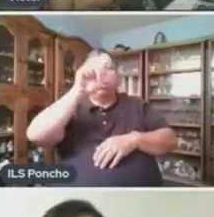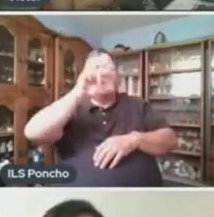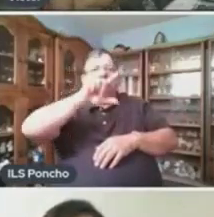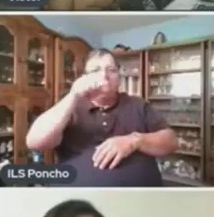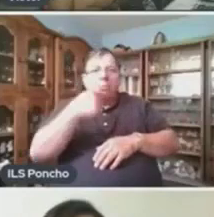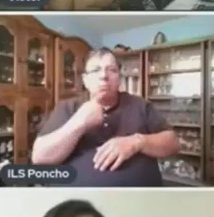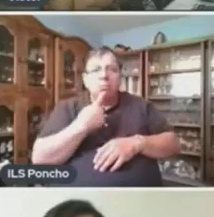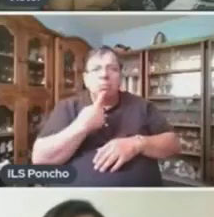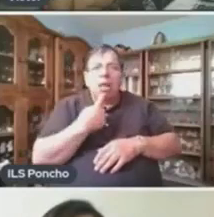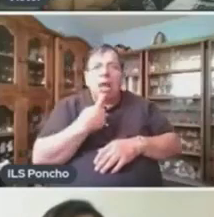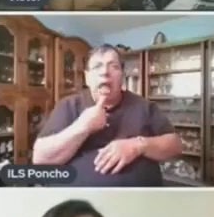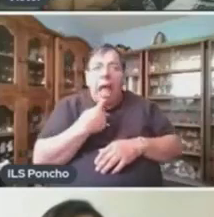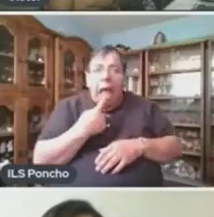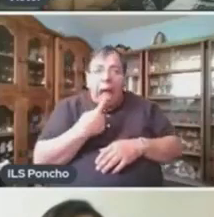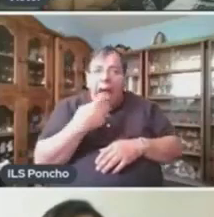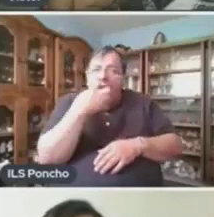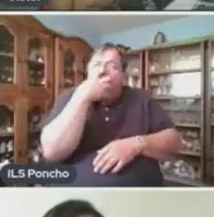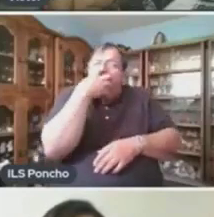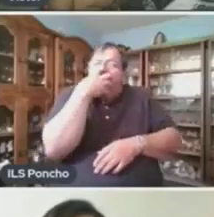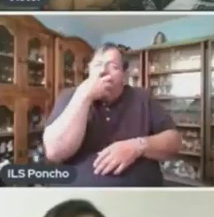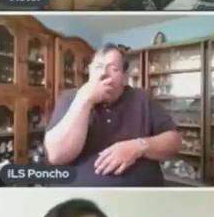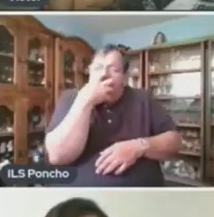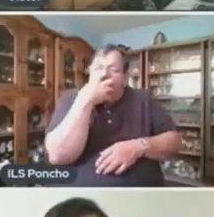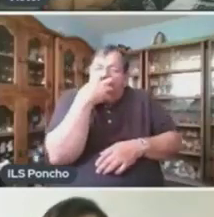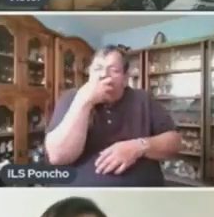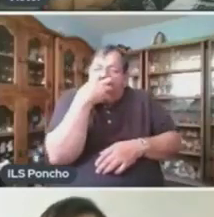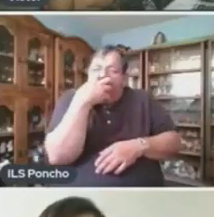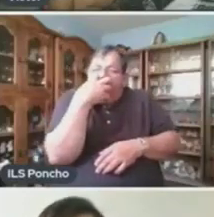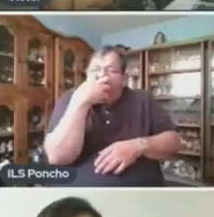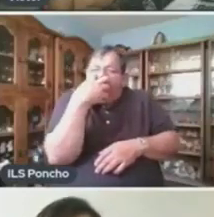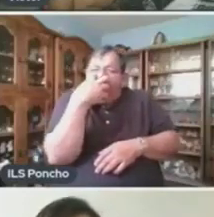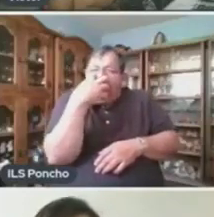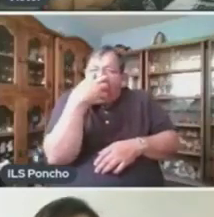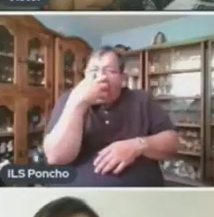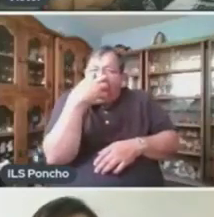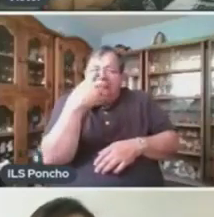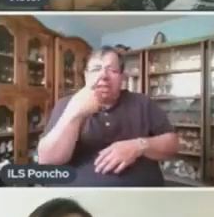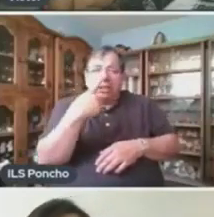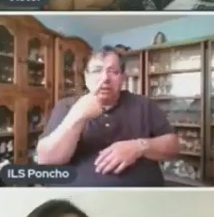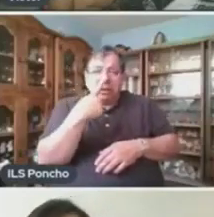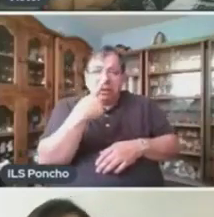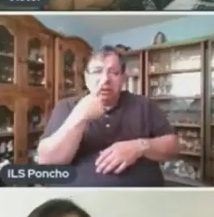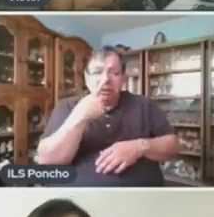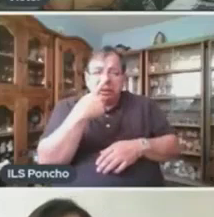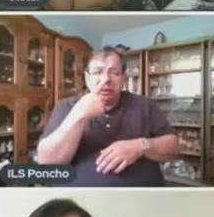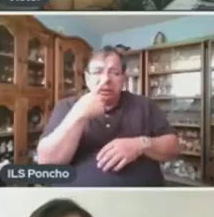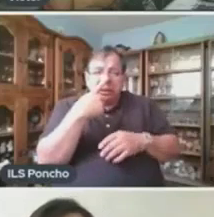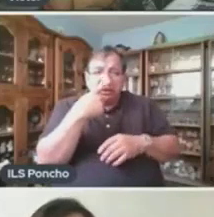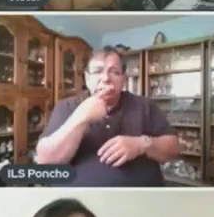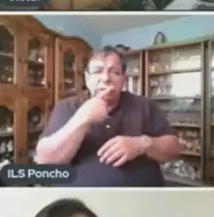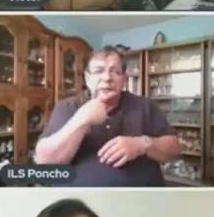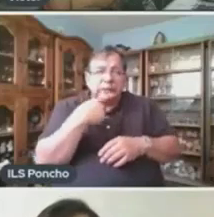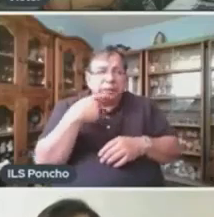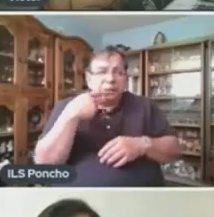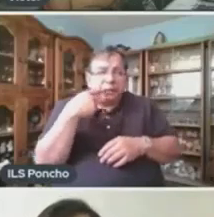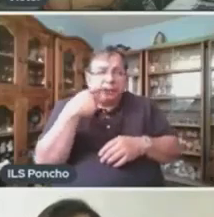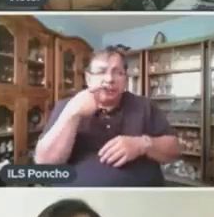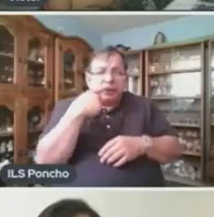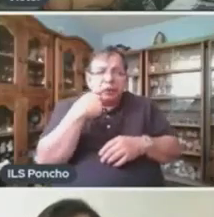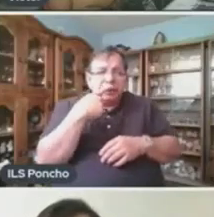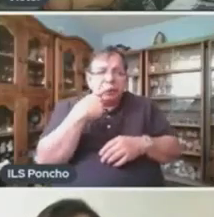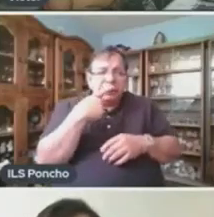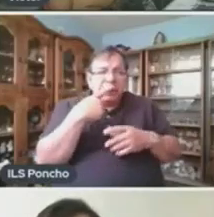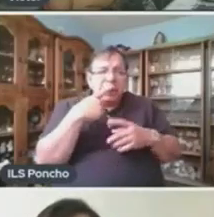Para Gritar Y Su Nariz Y Labios Se Llenaron De